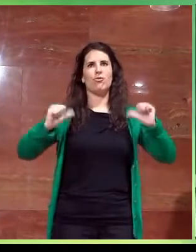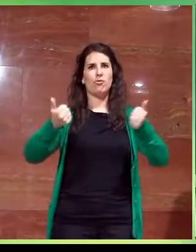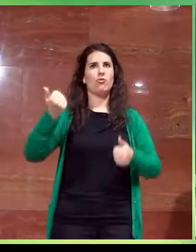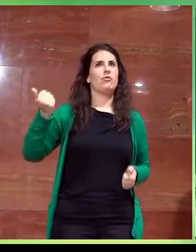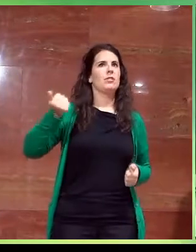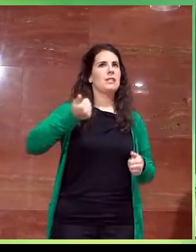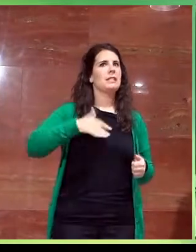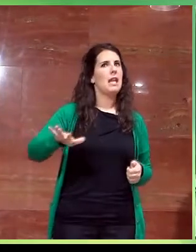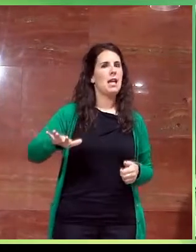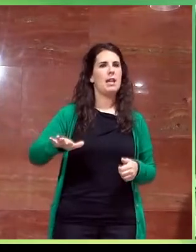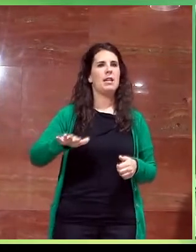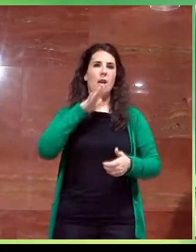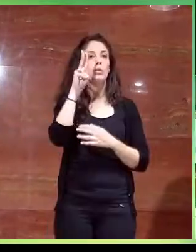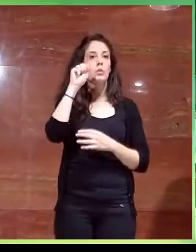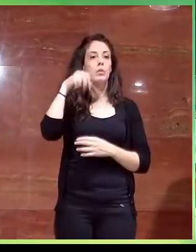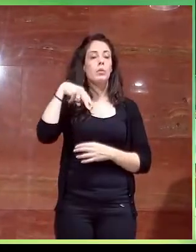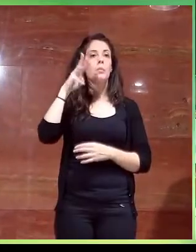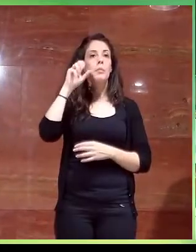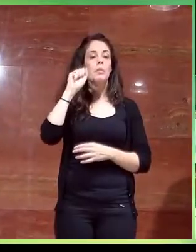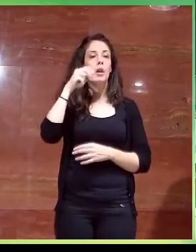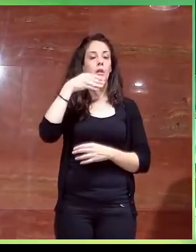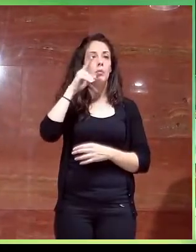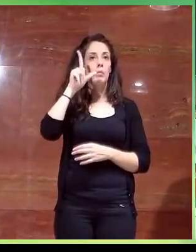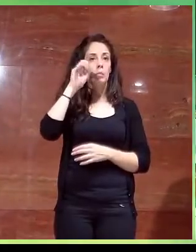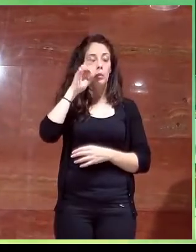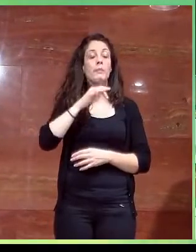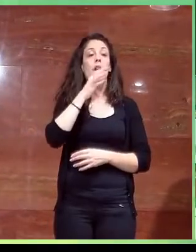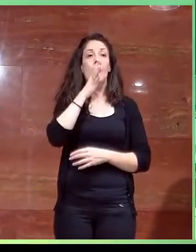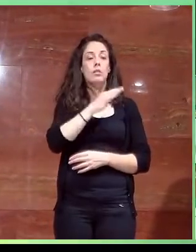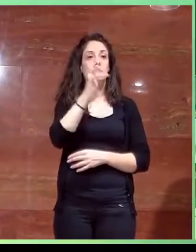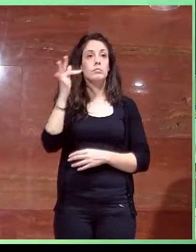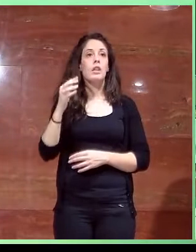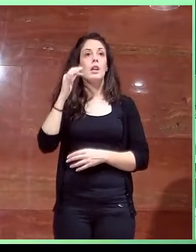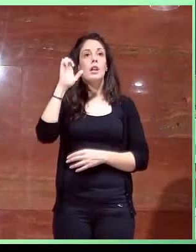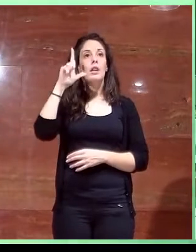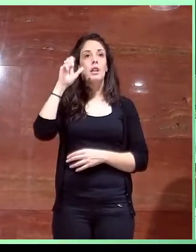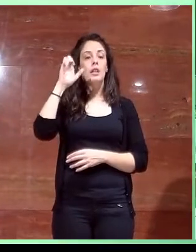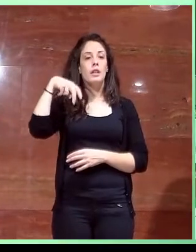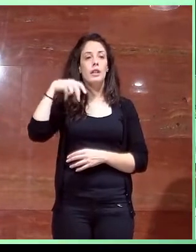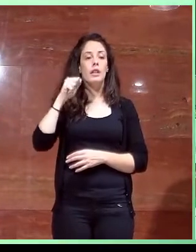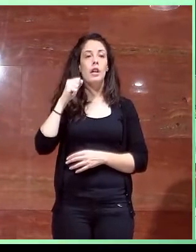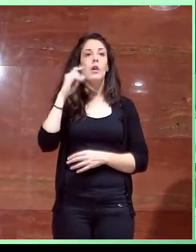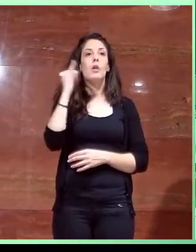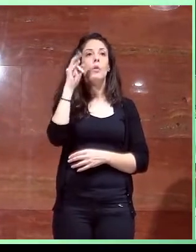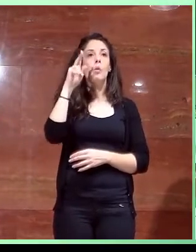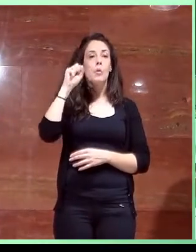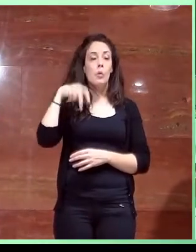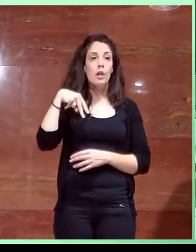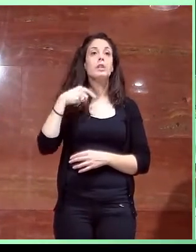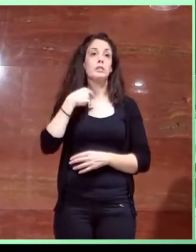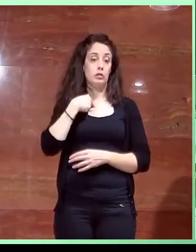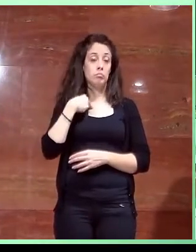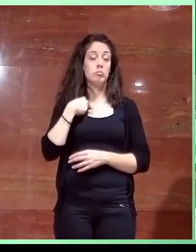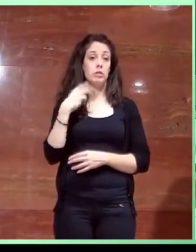la mesa 2. A continuación, Elena Frías, Juan Queipo de Llano y yo mismo